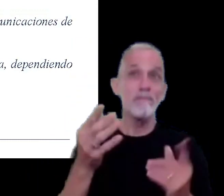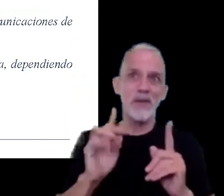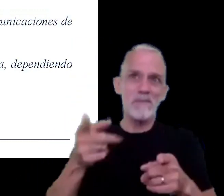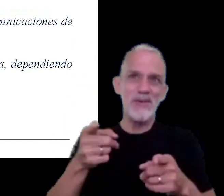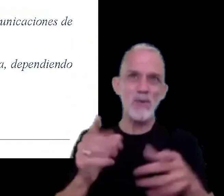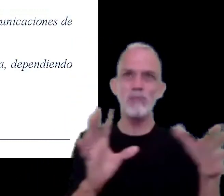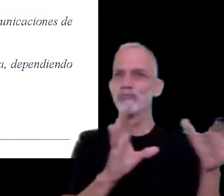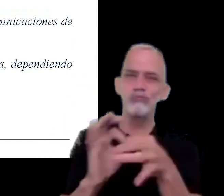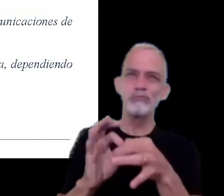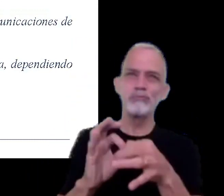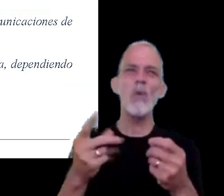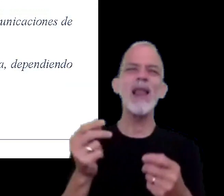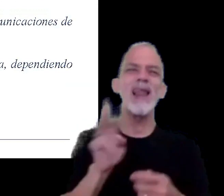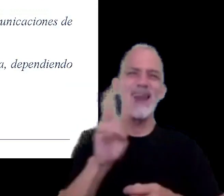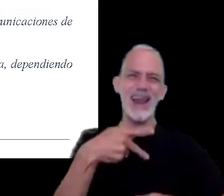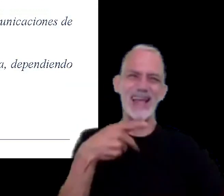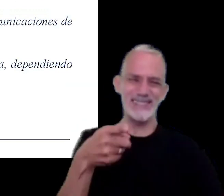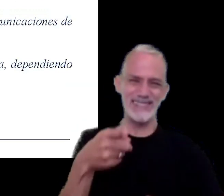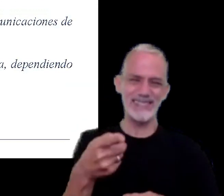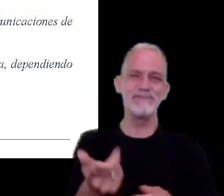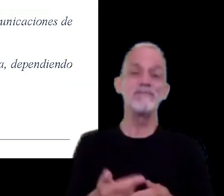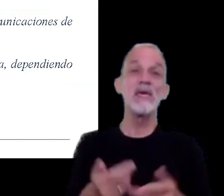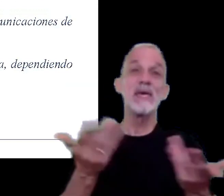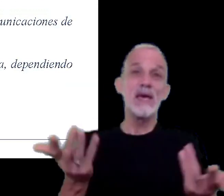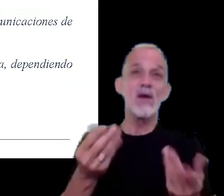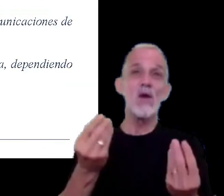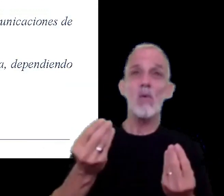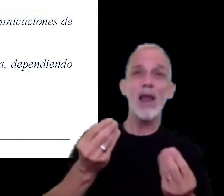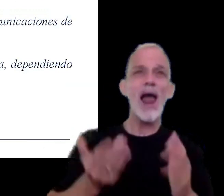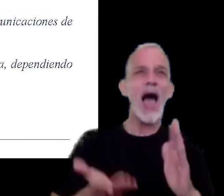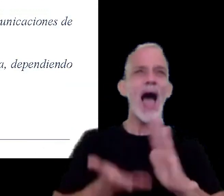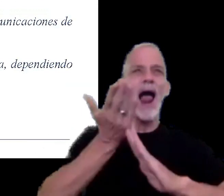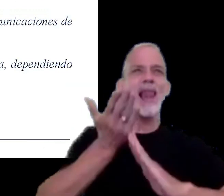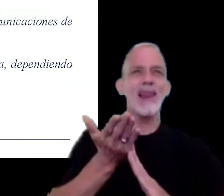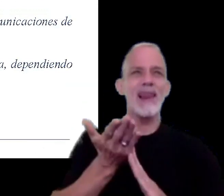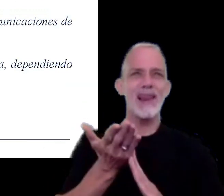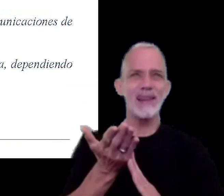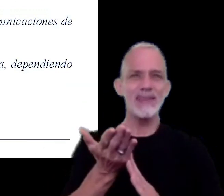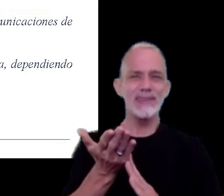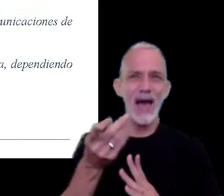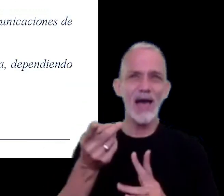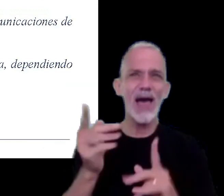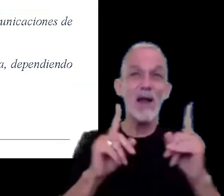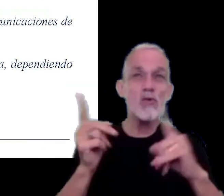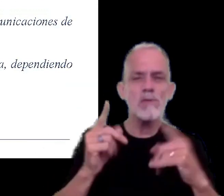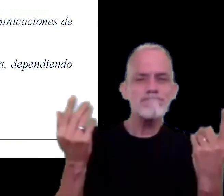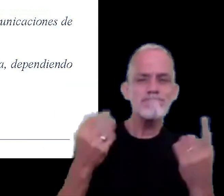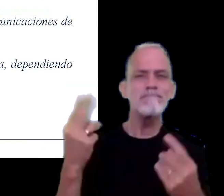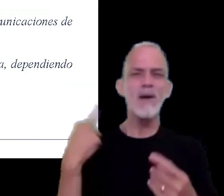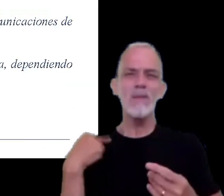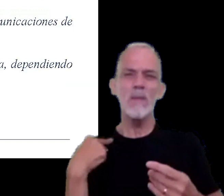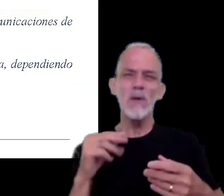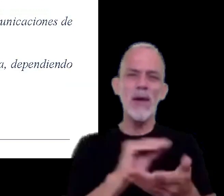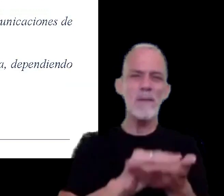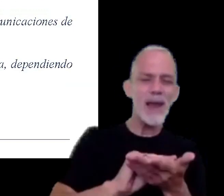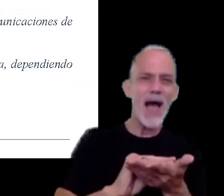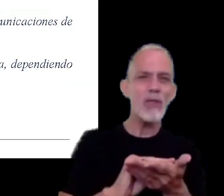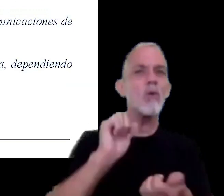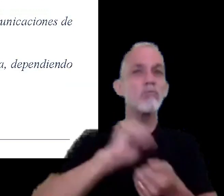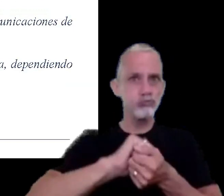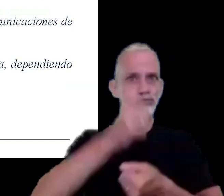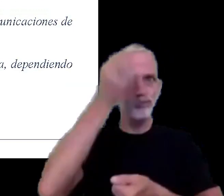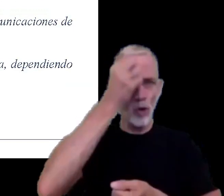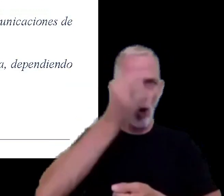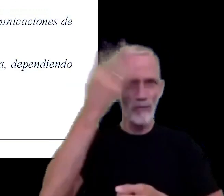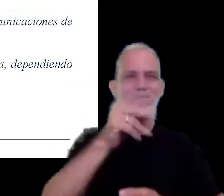vinculada a seguridad social y se vincula con el alta de ciertas relaciones laborales fue publicada en boletín el